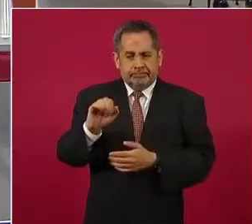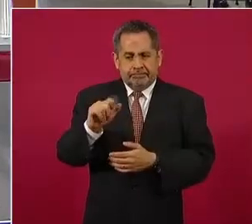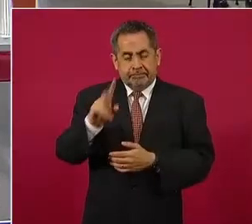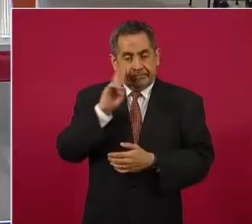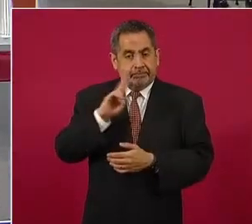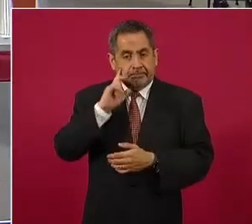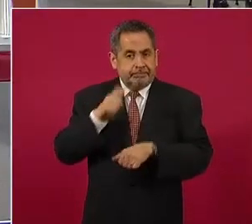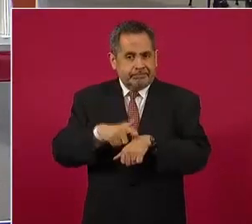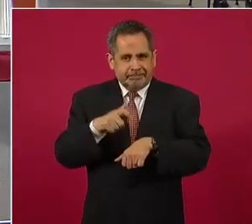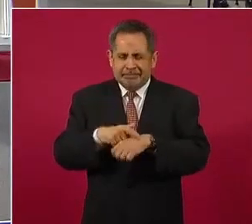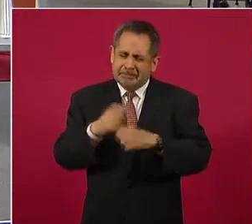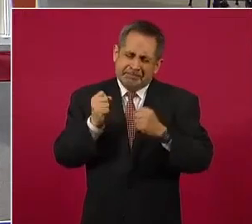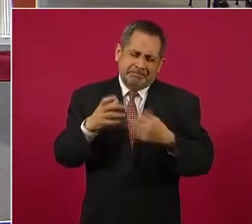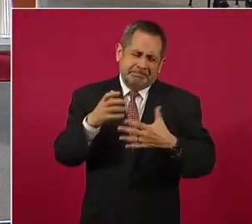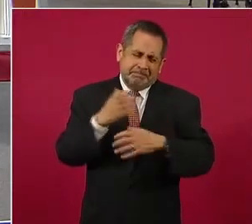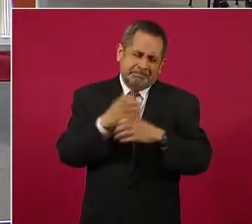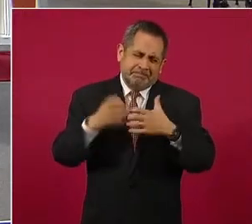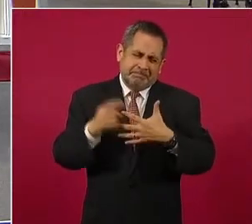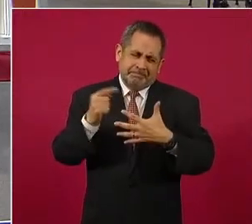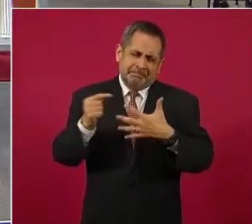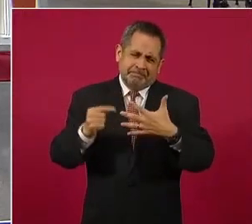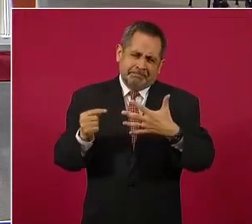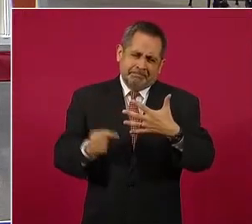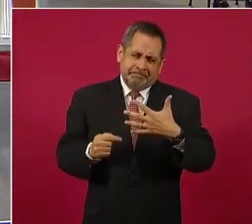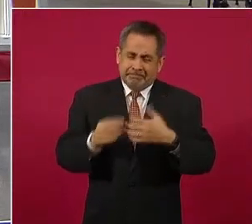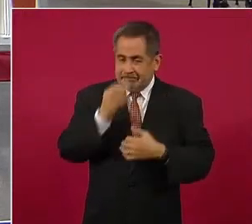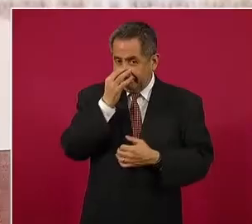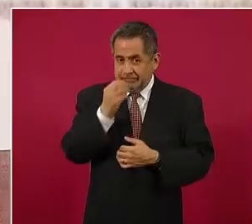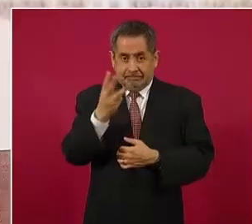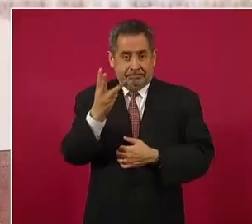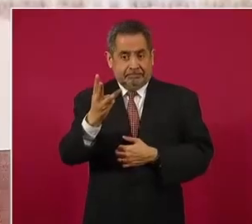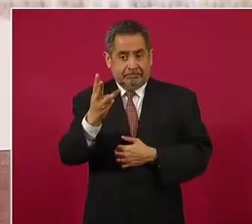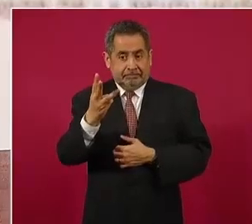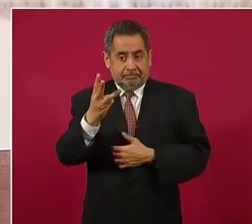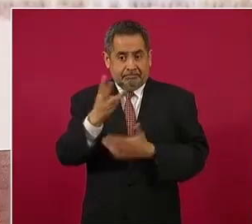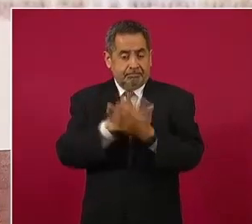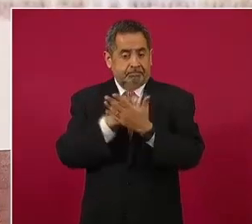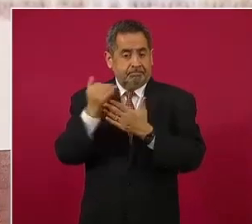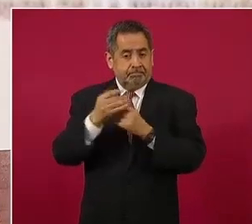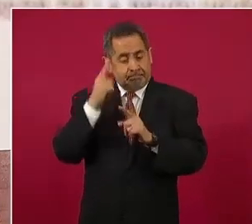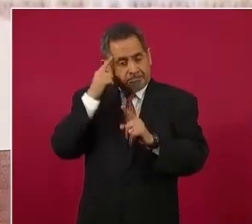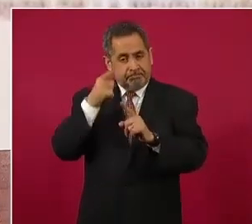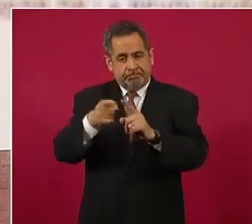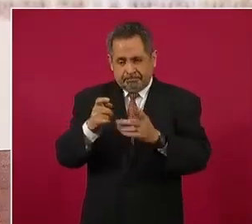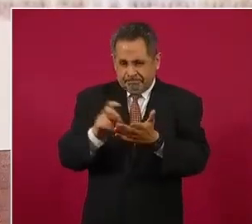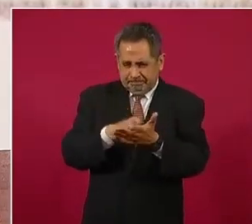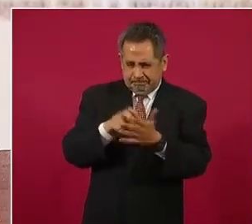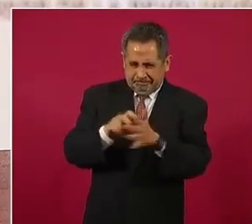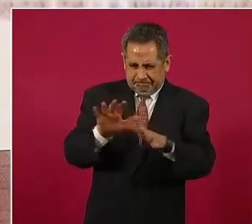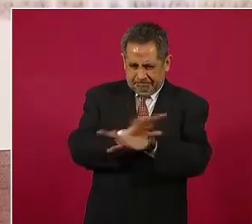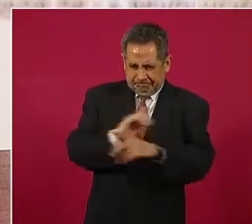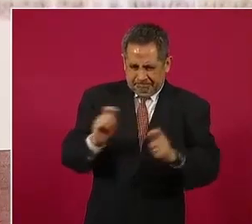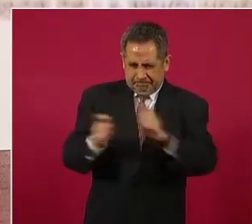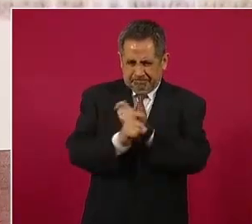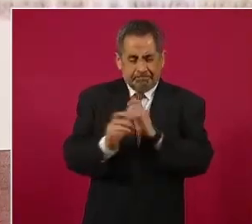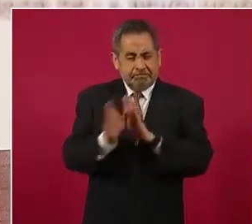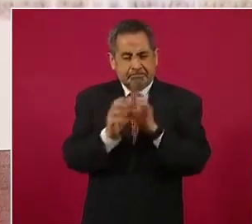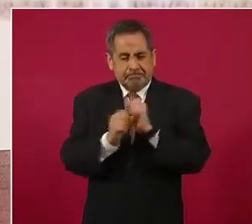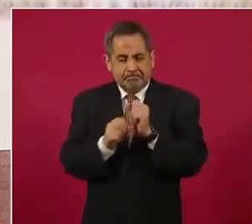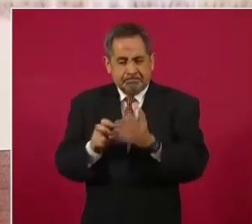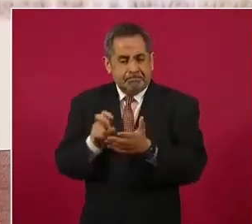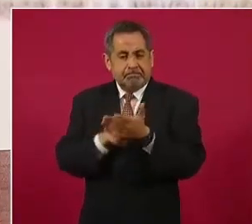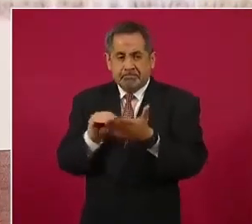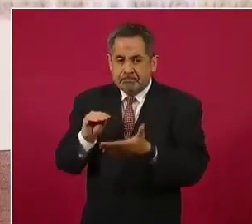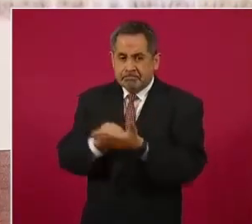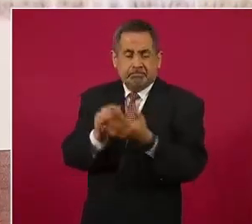porque son muchas cosas. Tenemos tres proyectos de reforma constitucional que nos